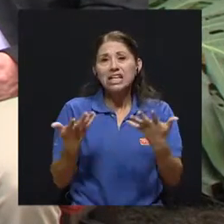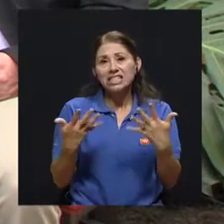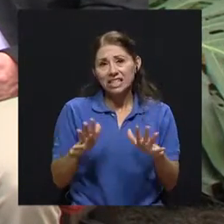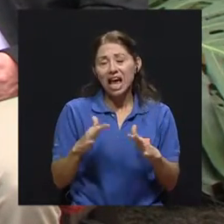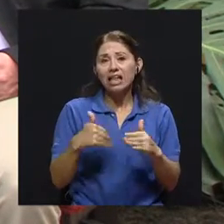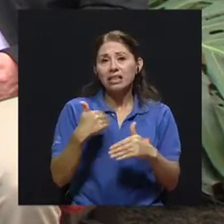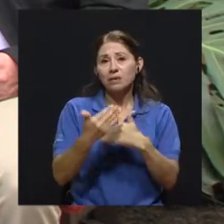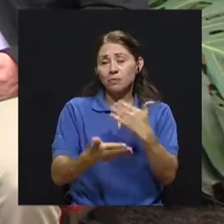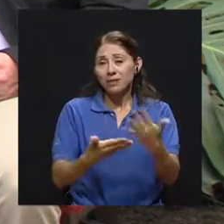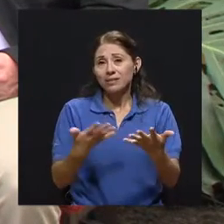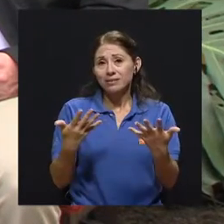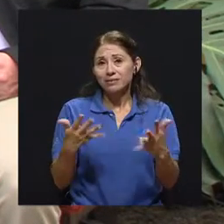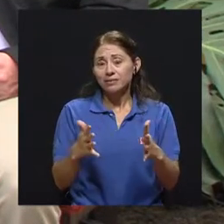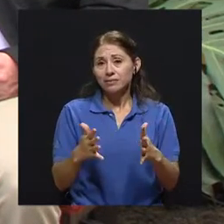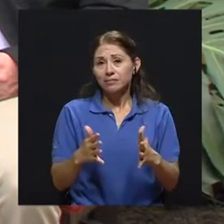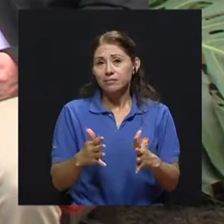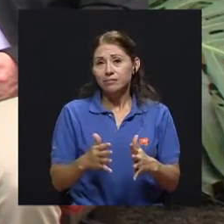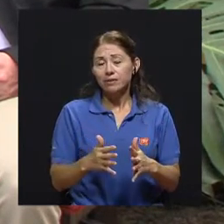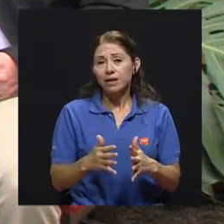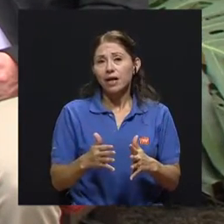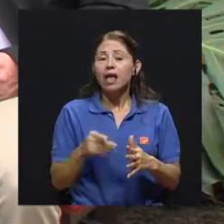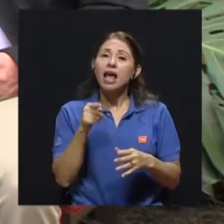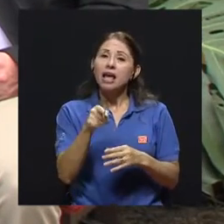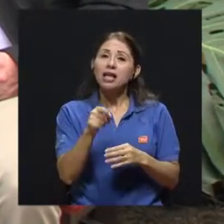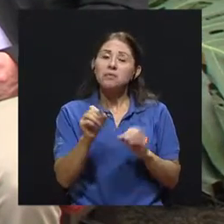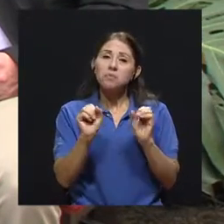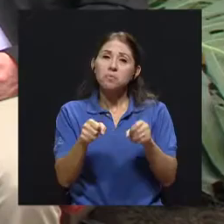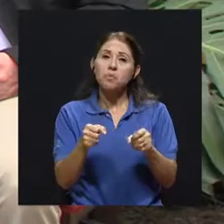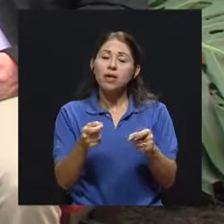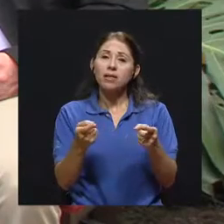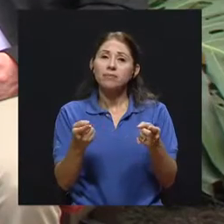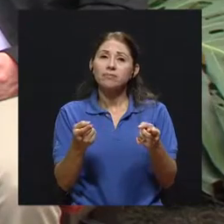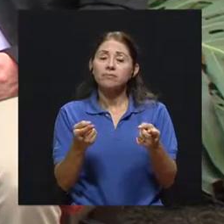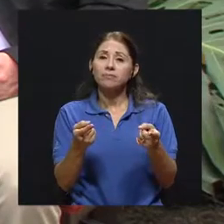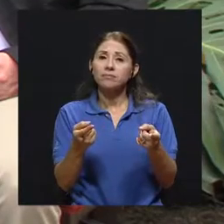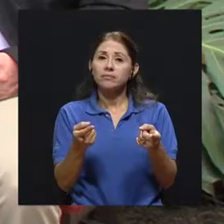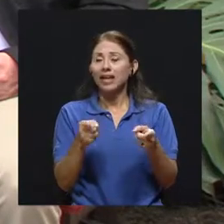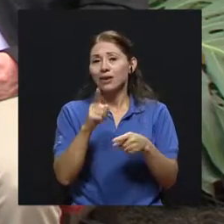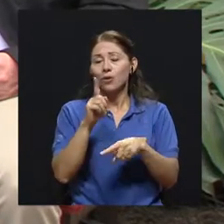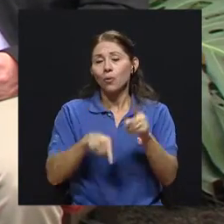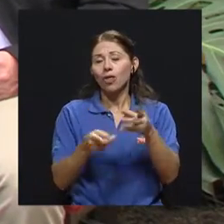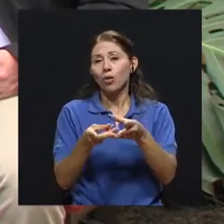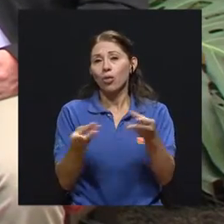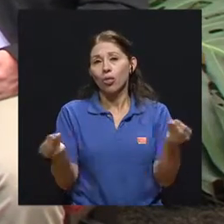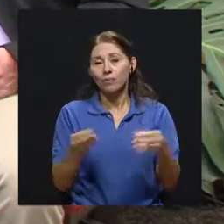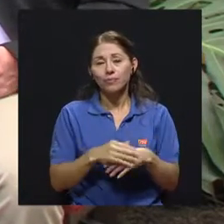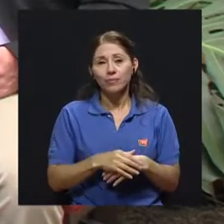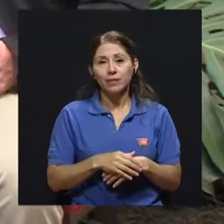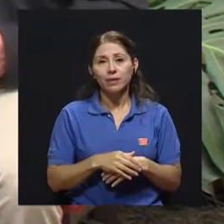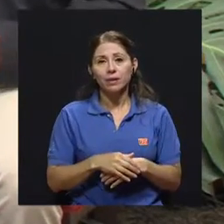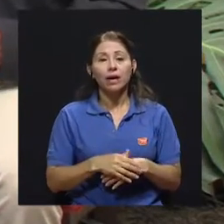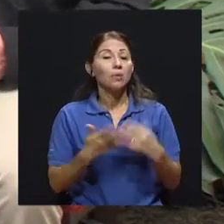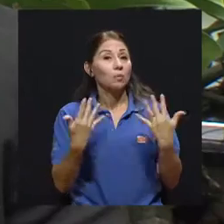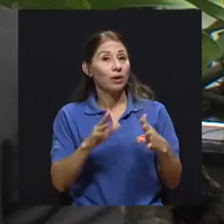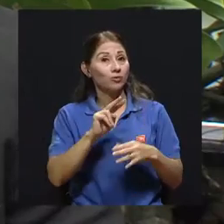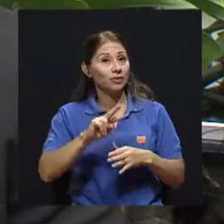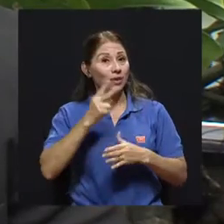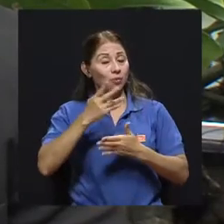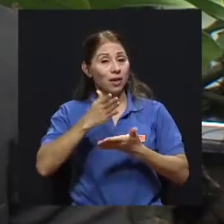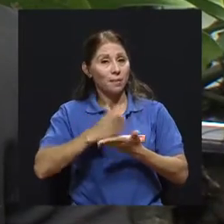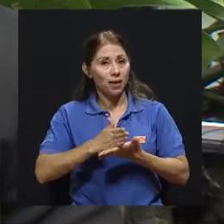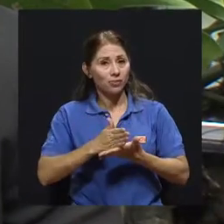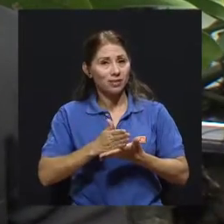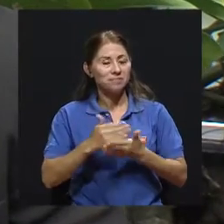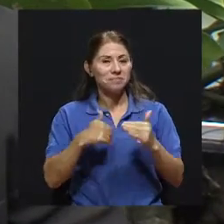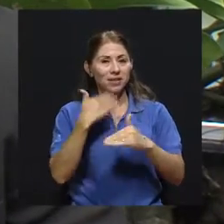ya se haya complejizado de tal forma que no pueda salir por sí sola. Exactamente. Bueno, vamos a hacer una segunda